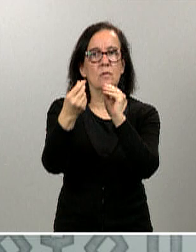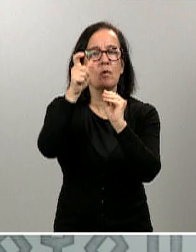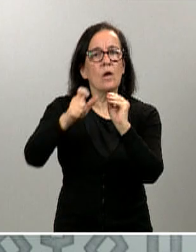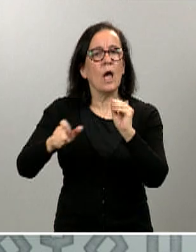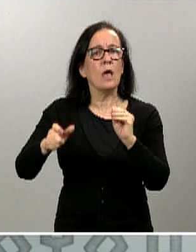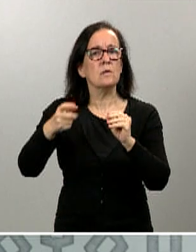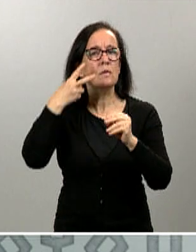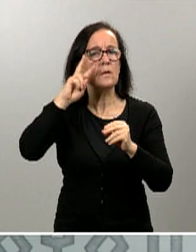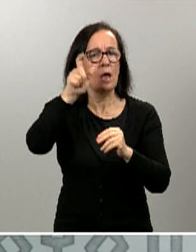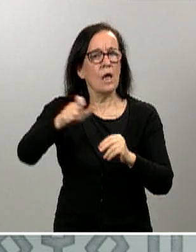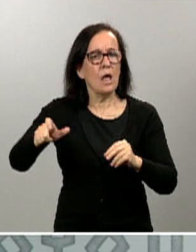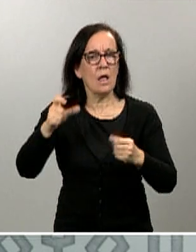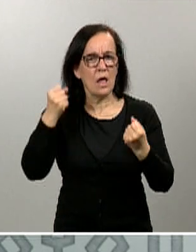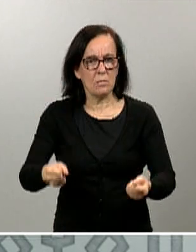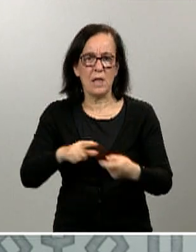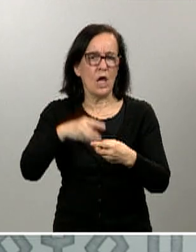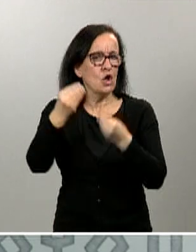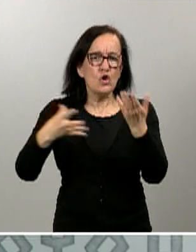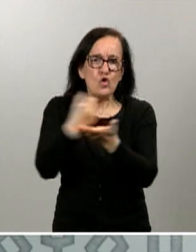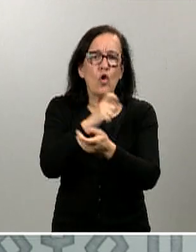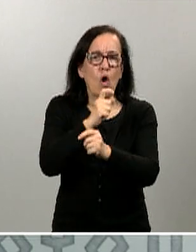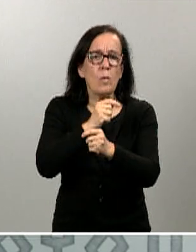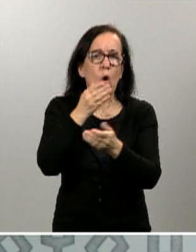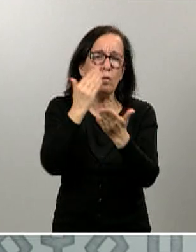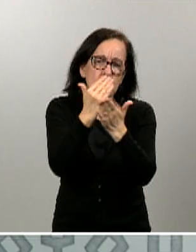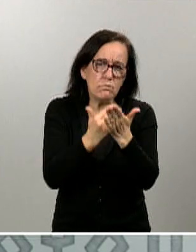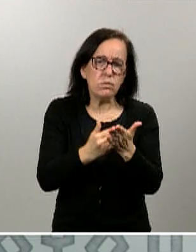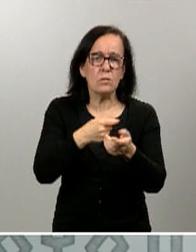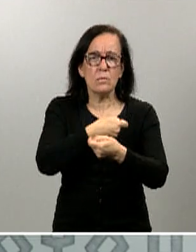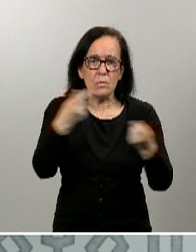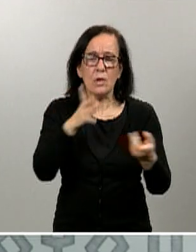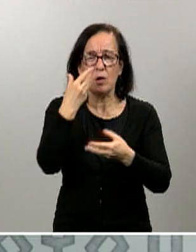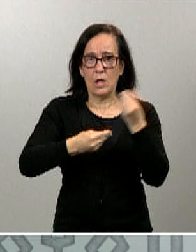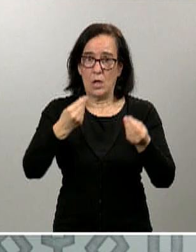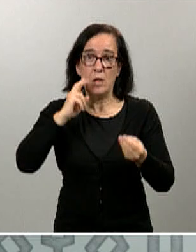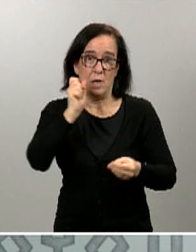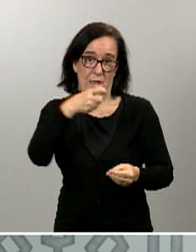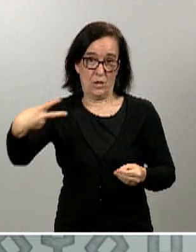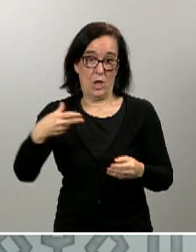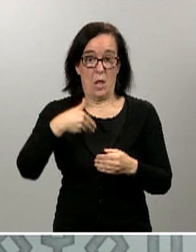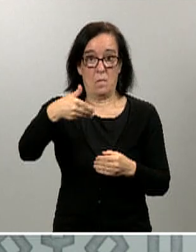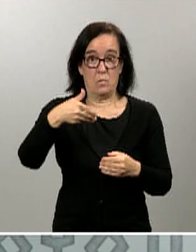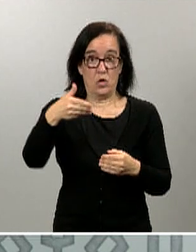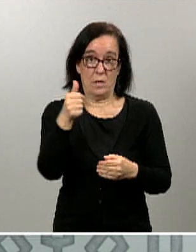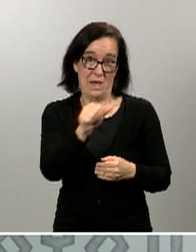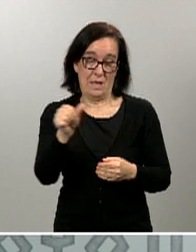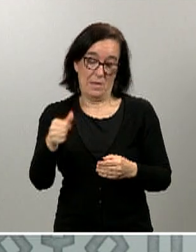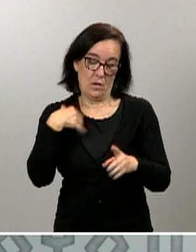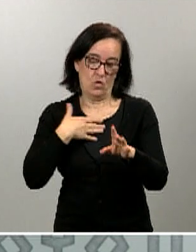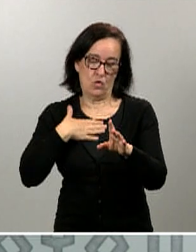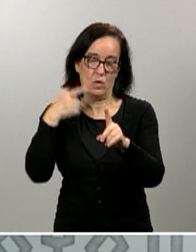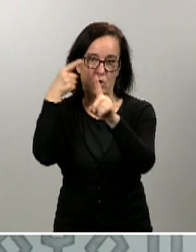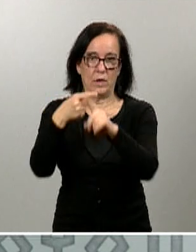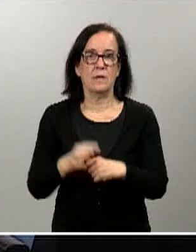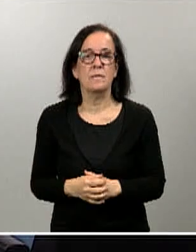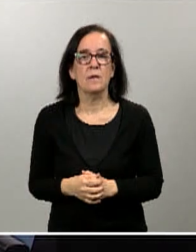toda la logística también y esperemos que ya podamos obtener resultados en las próximas semanas, que es nuestro objetivo. Sí, esta emisora de